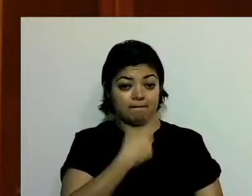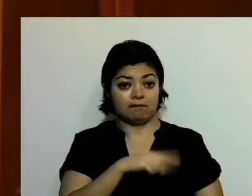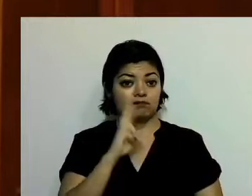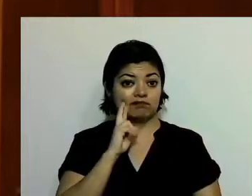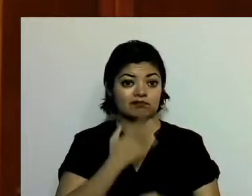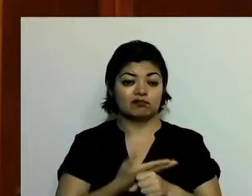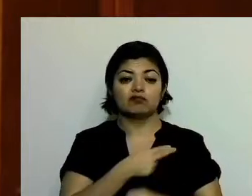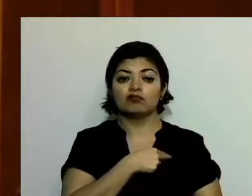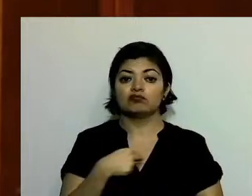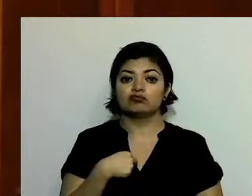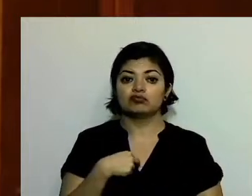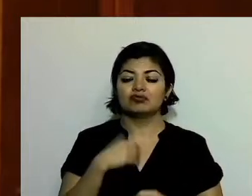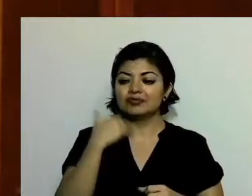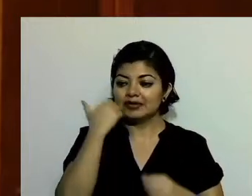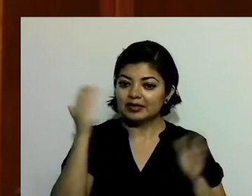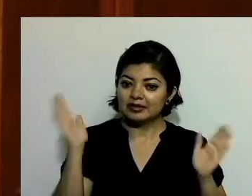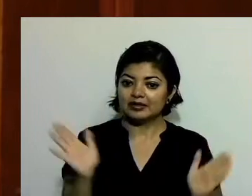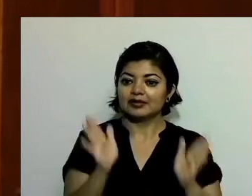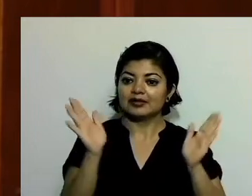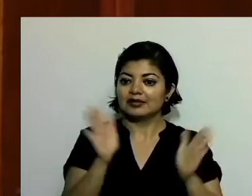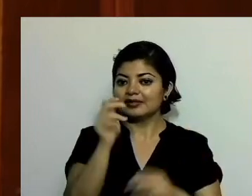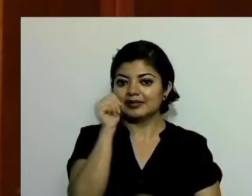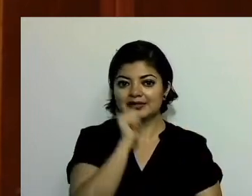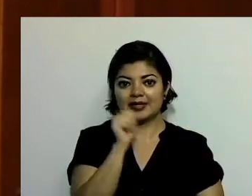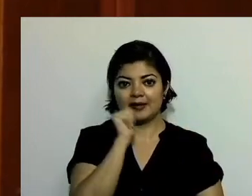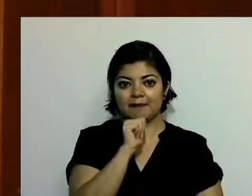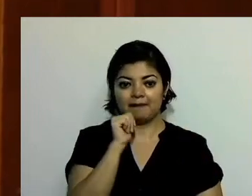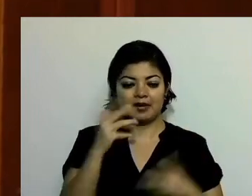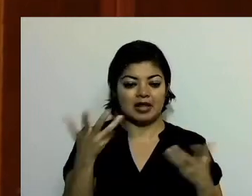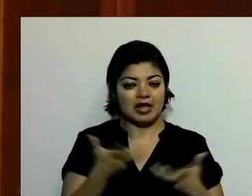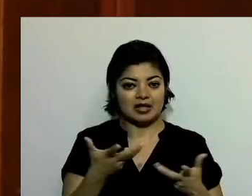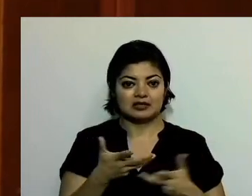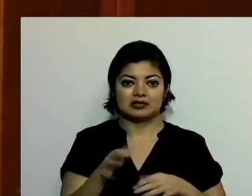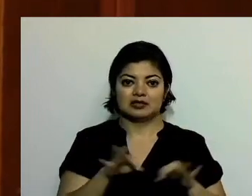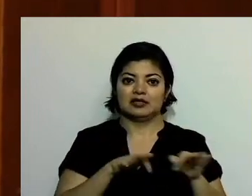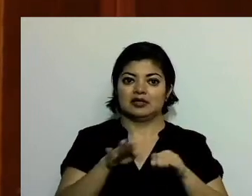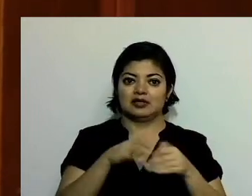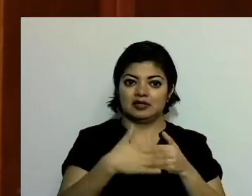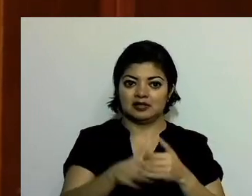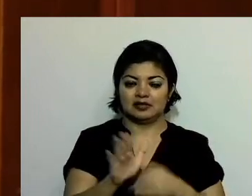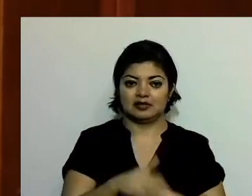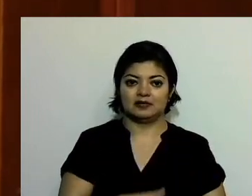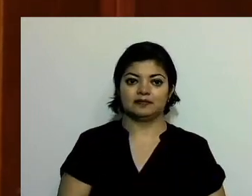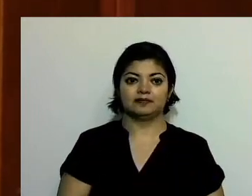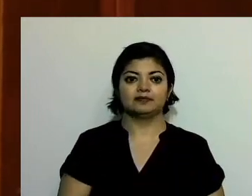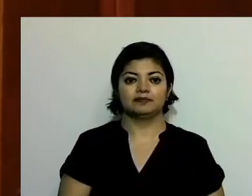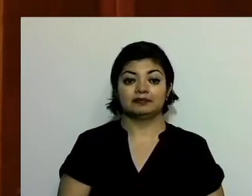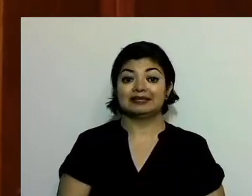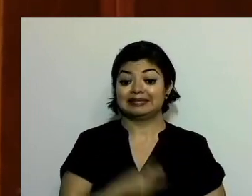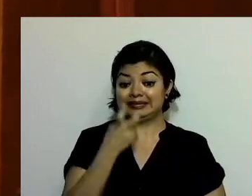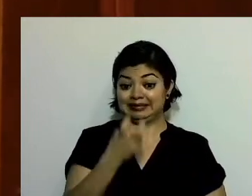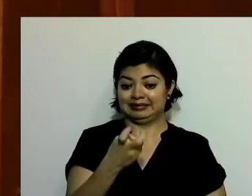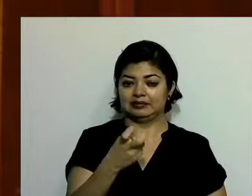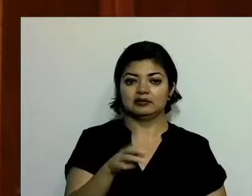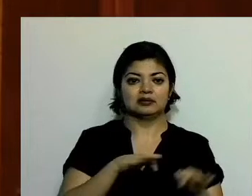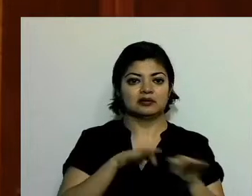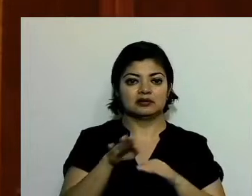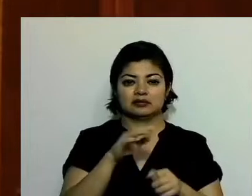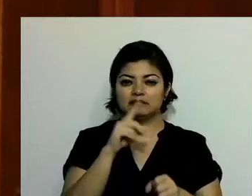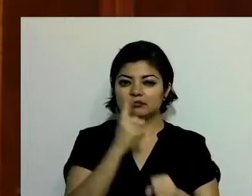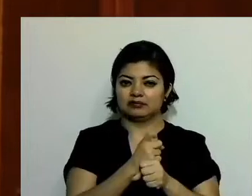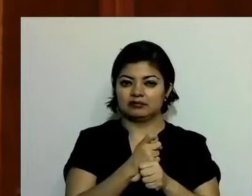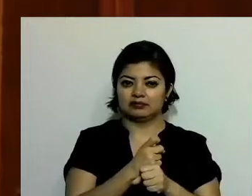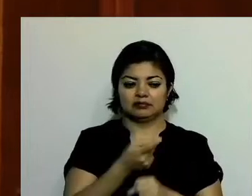venido procurando en todas y cada una de las acciones que venimos desarrollando. Ese es el trabajo central de los